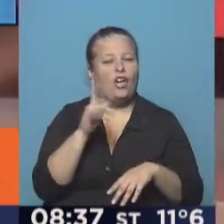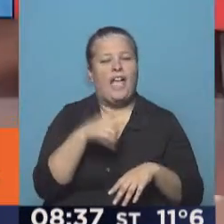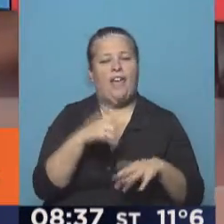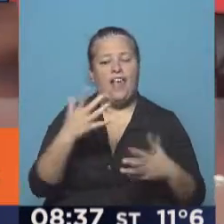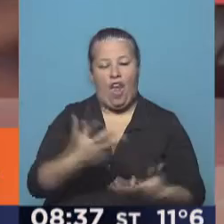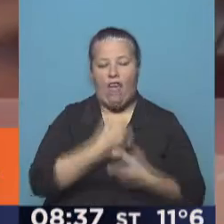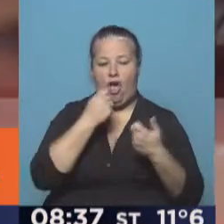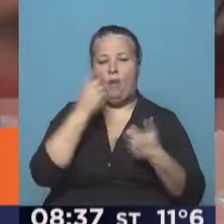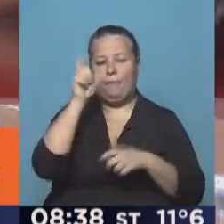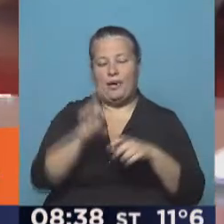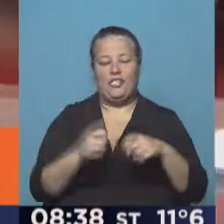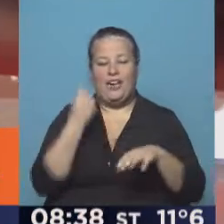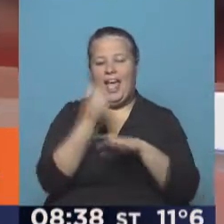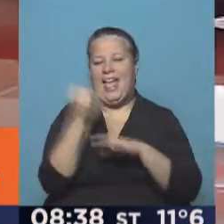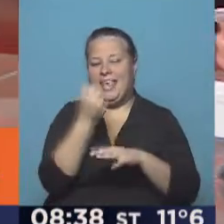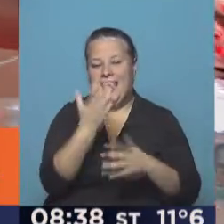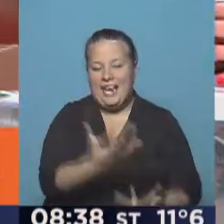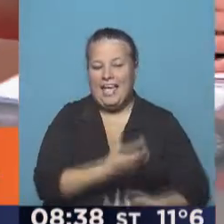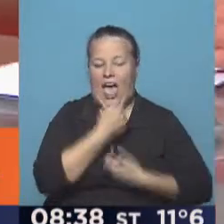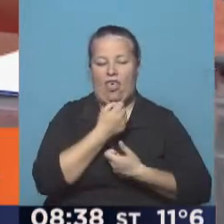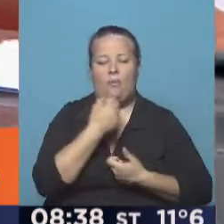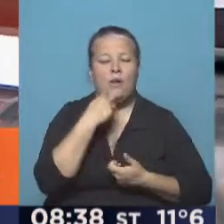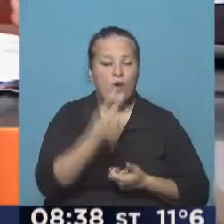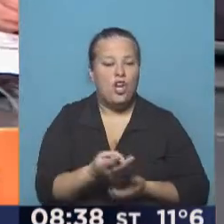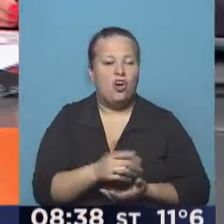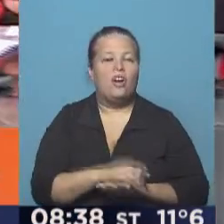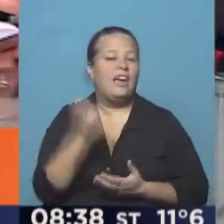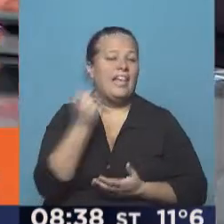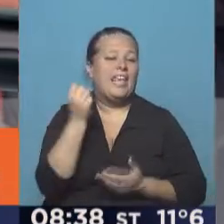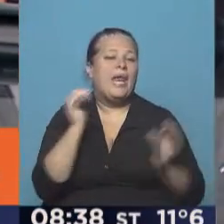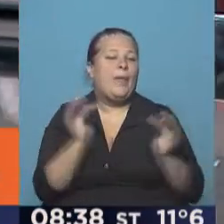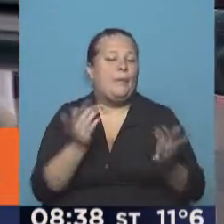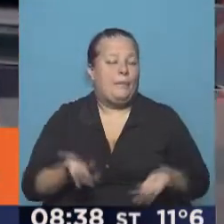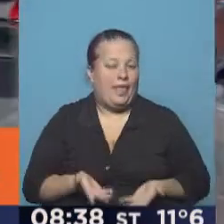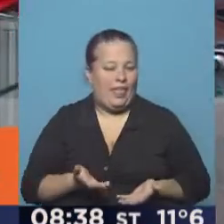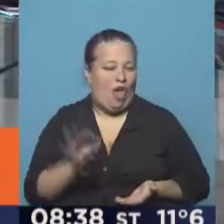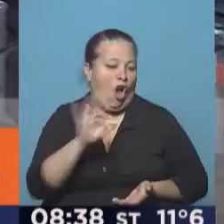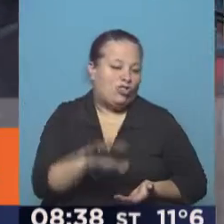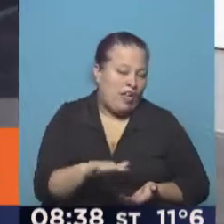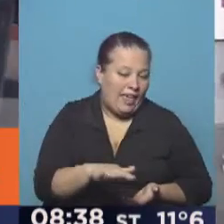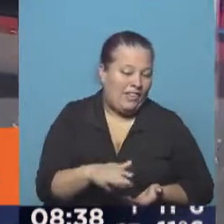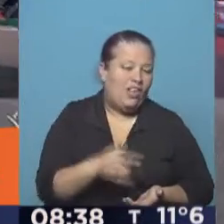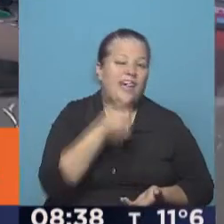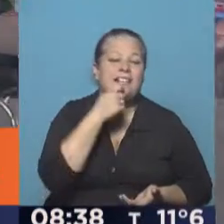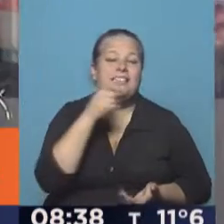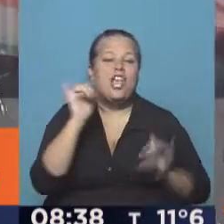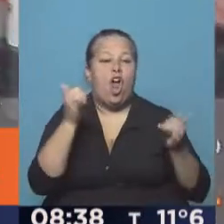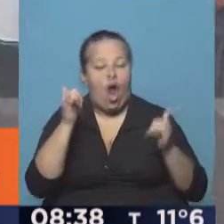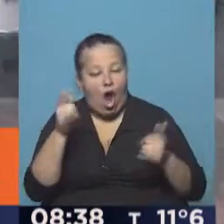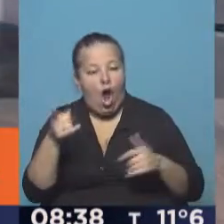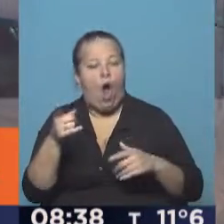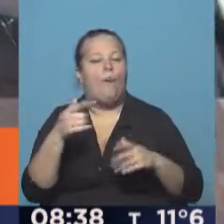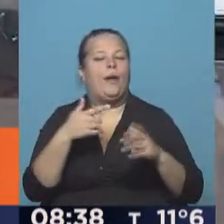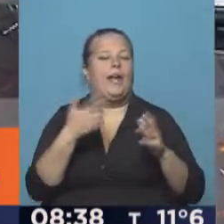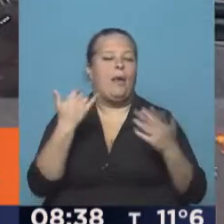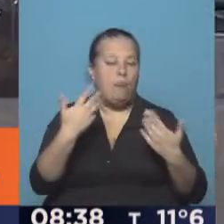adoptantes o candidatos para recibir un niño quieren un niño pequeño, por lo que sí aquellos adolescentes que están